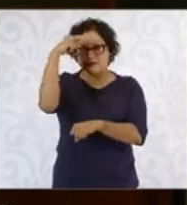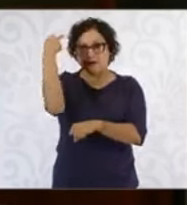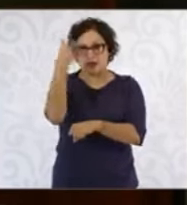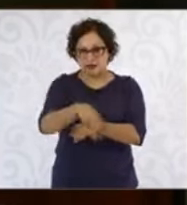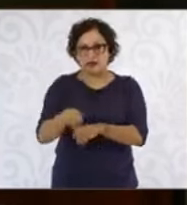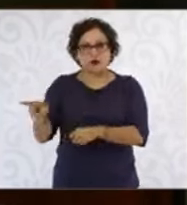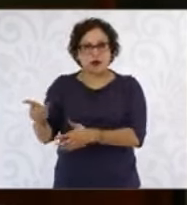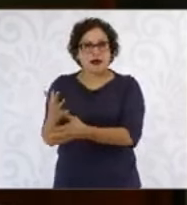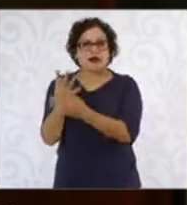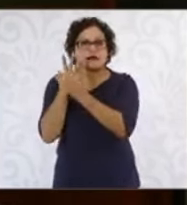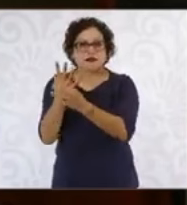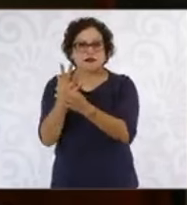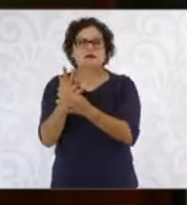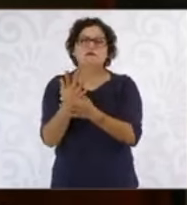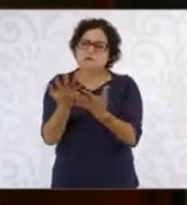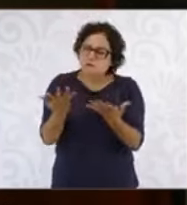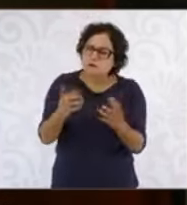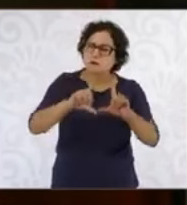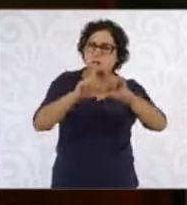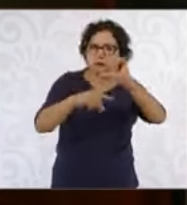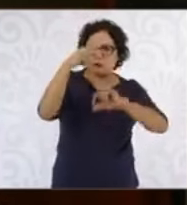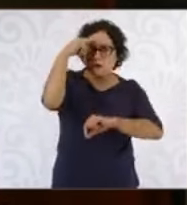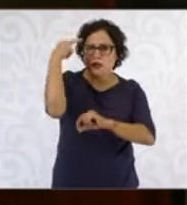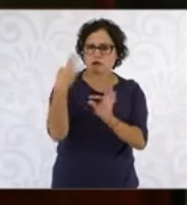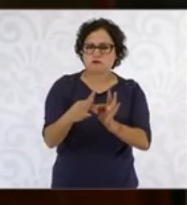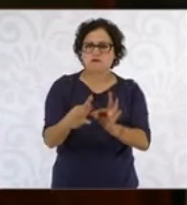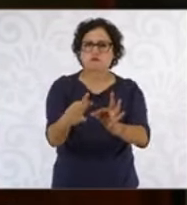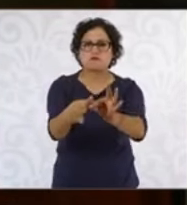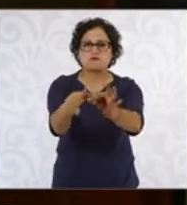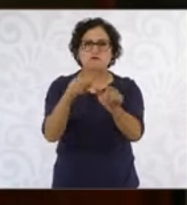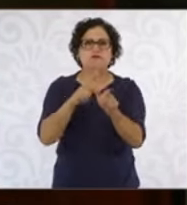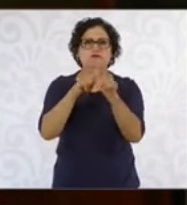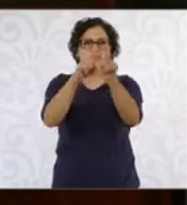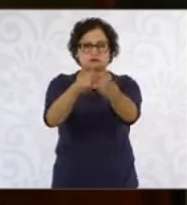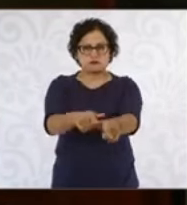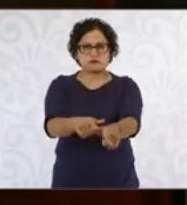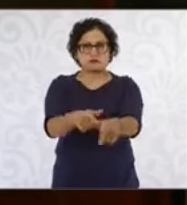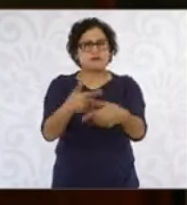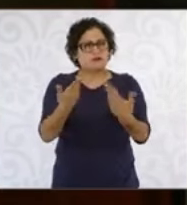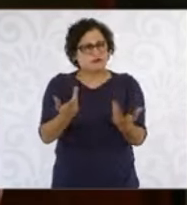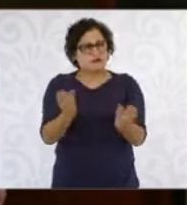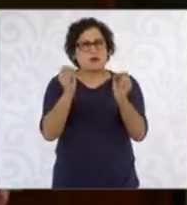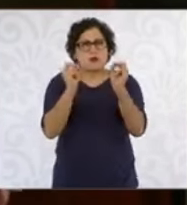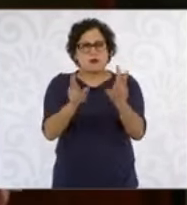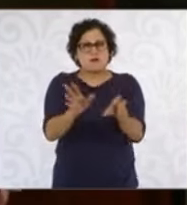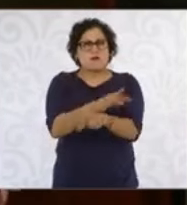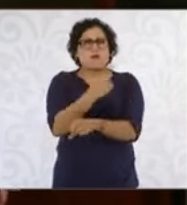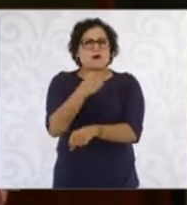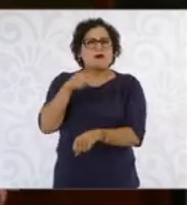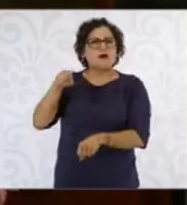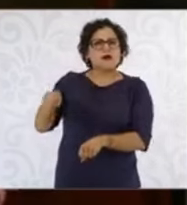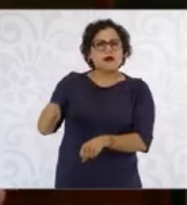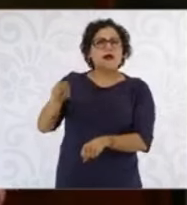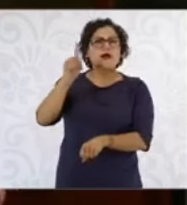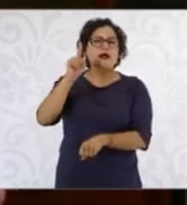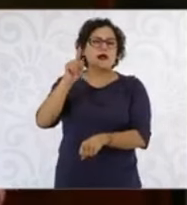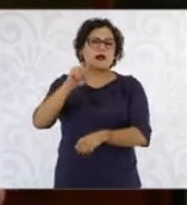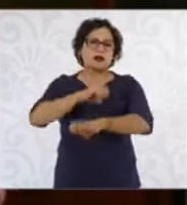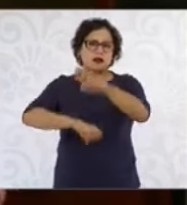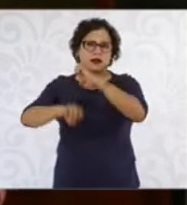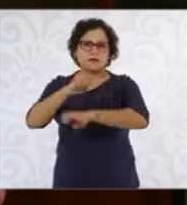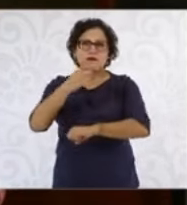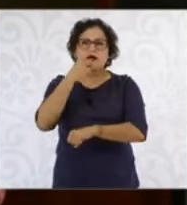que nuestro país seguirá cumpliendo a sus compromisos. ¿Por qué entonces la agencia calificadora se centra en un supuesto debilitamiento